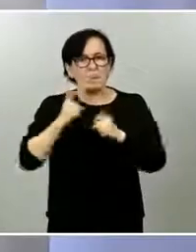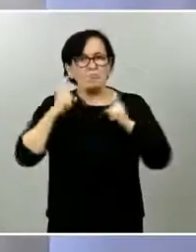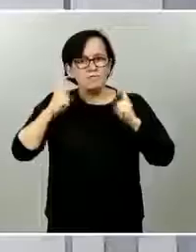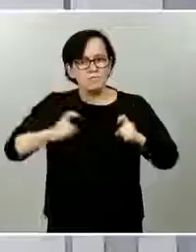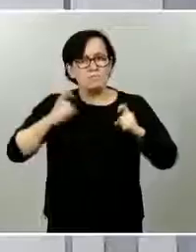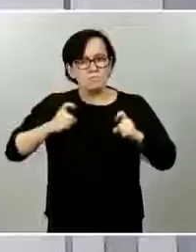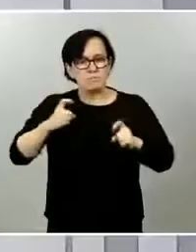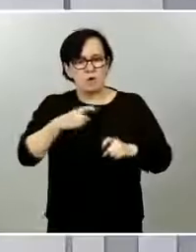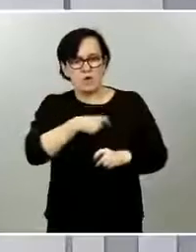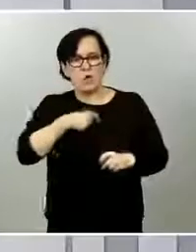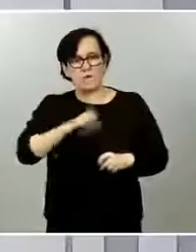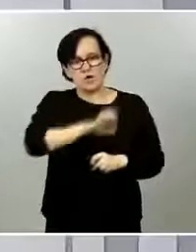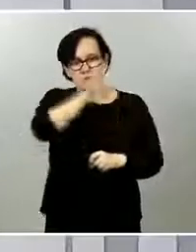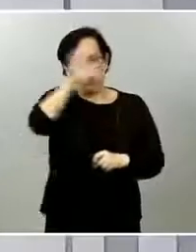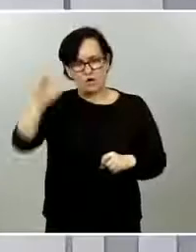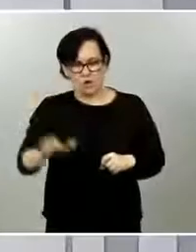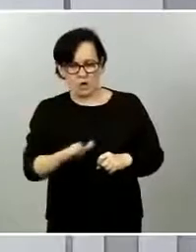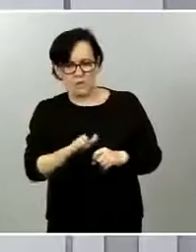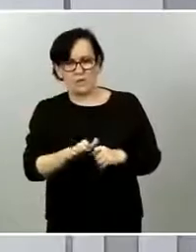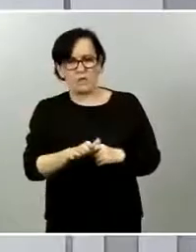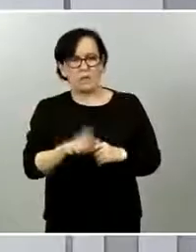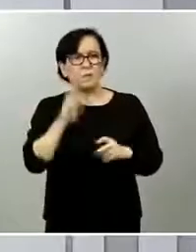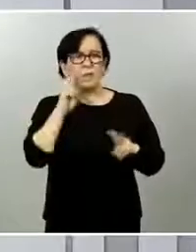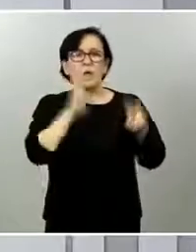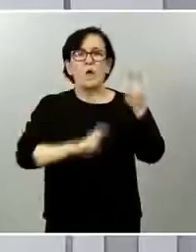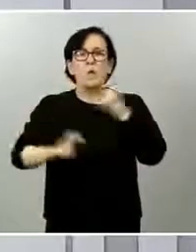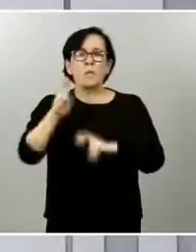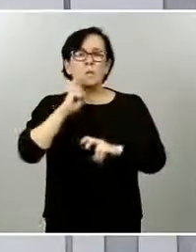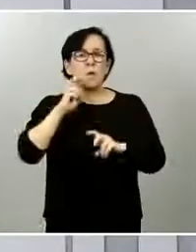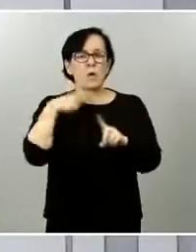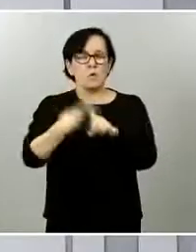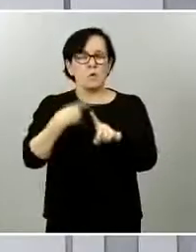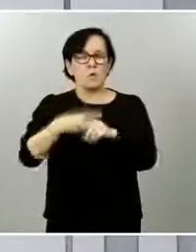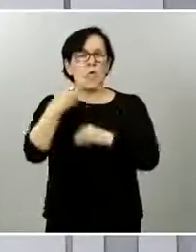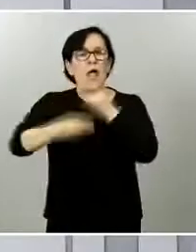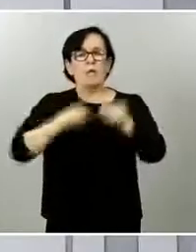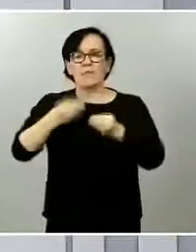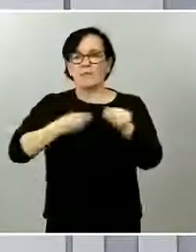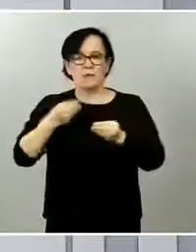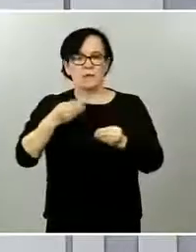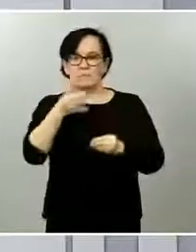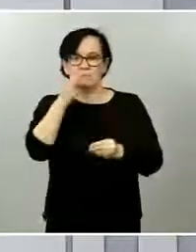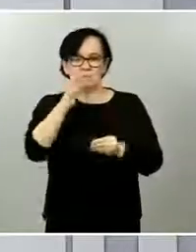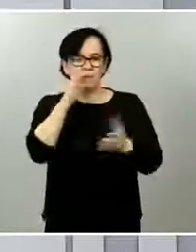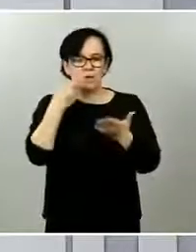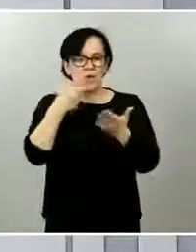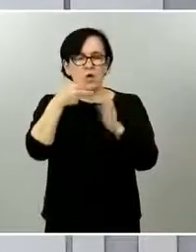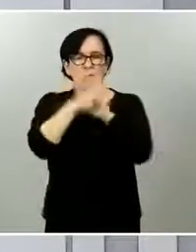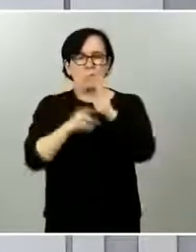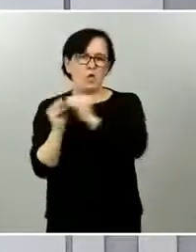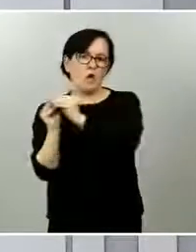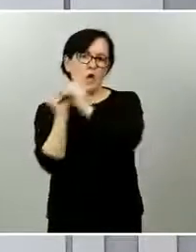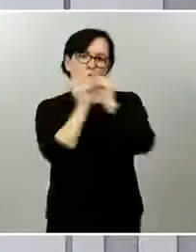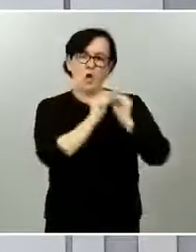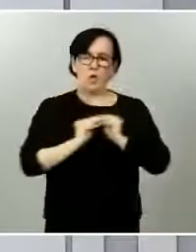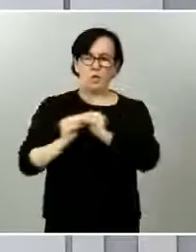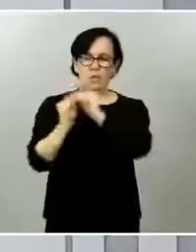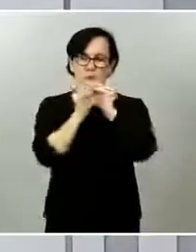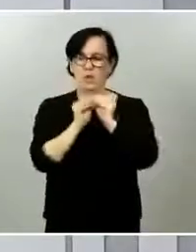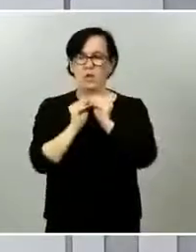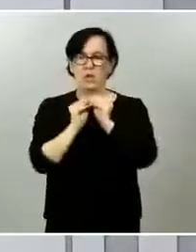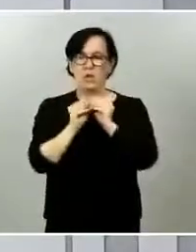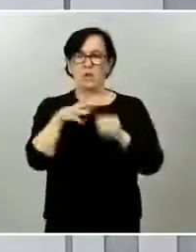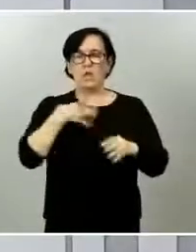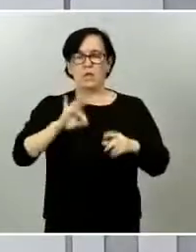gracias Jesús son preguntas algunas de ellas complementarias y efectivamente el gobierno de España está trabajando intensamente con la Comisión